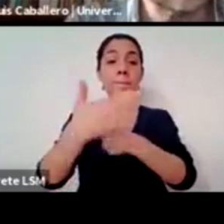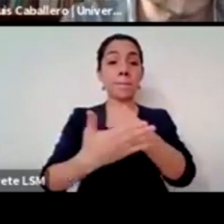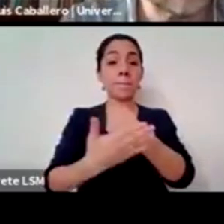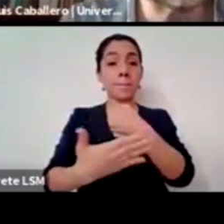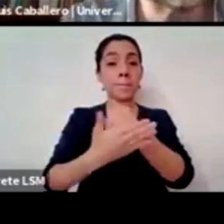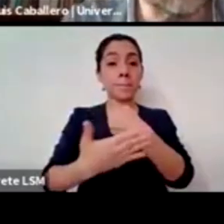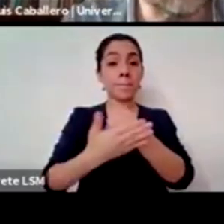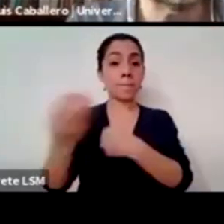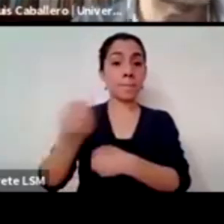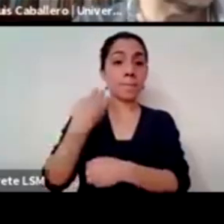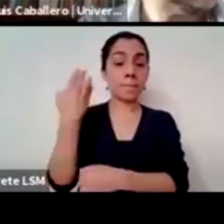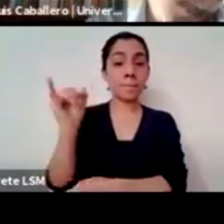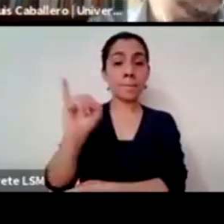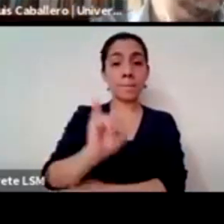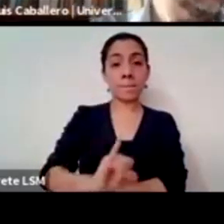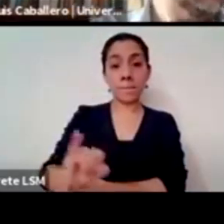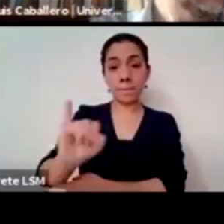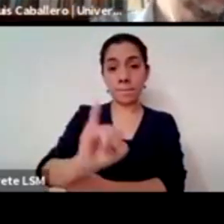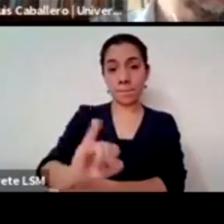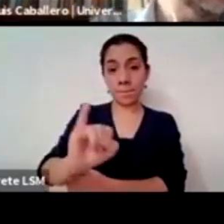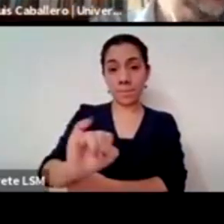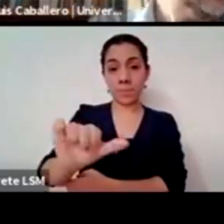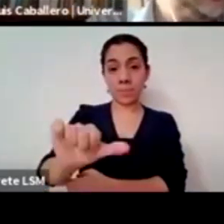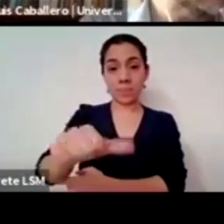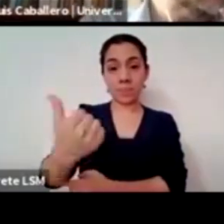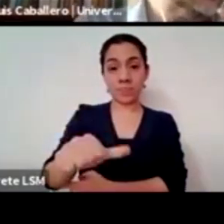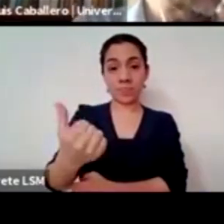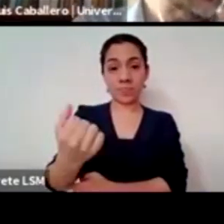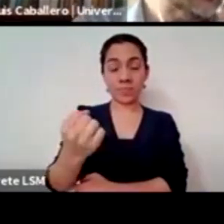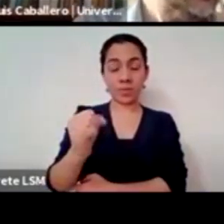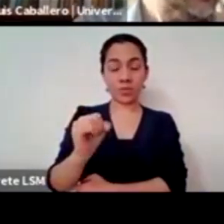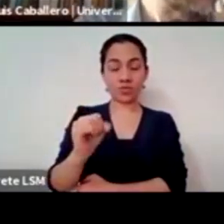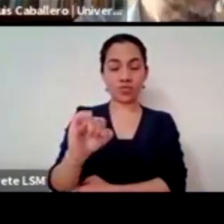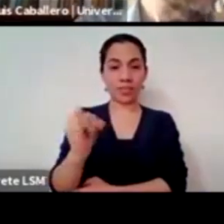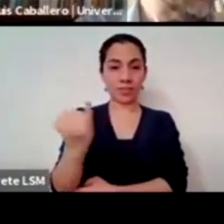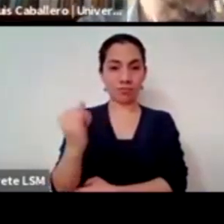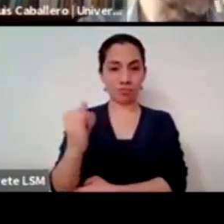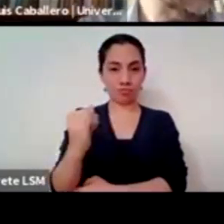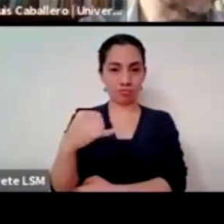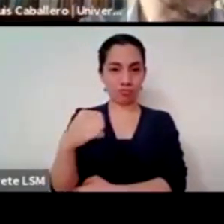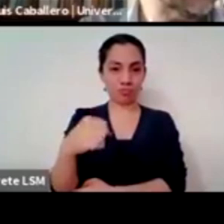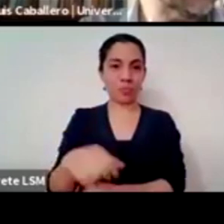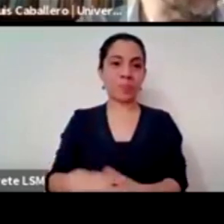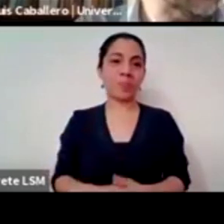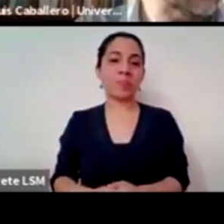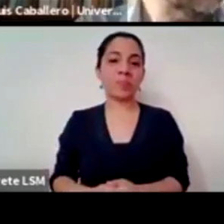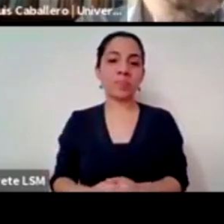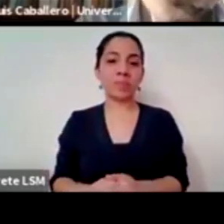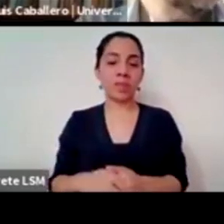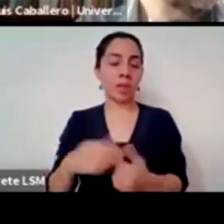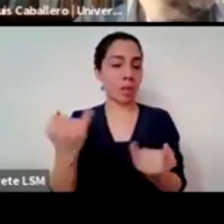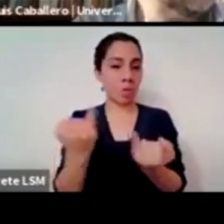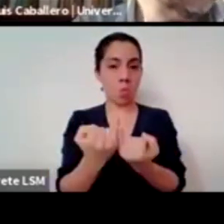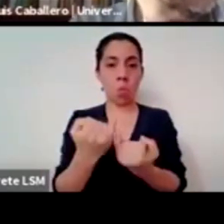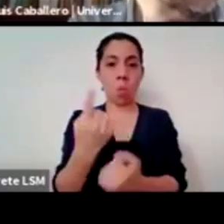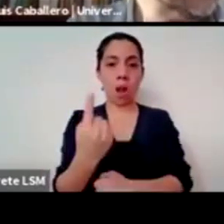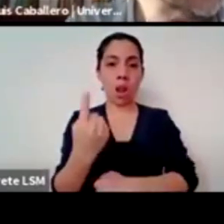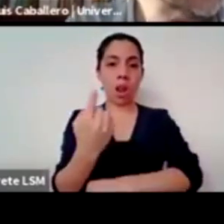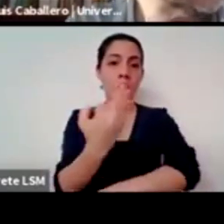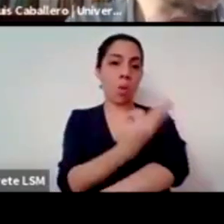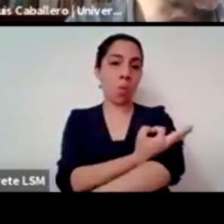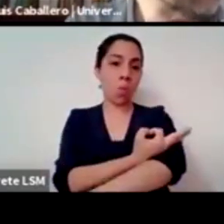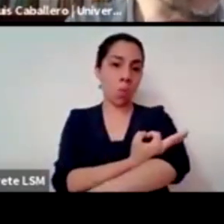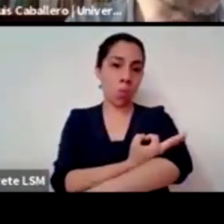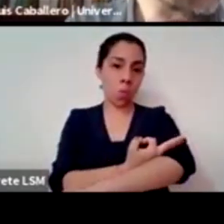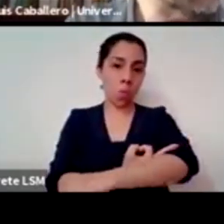el jueves 11 de junio o sea ya estamos pasado mañana la misma hora 13 horas y el